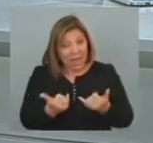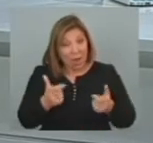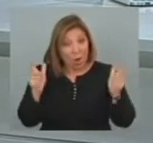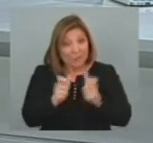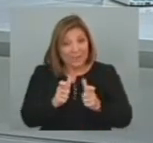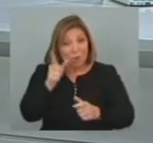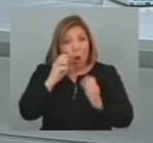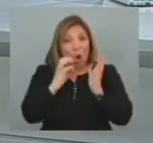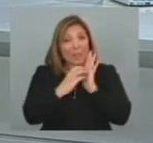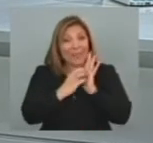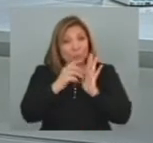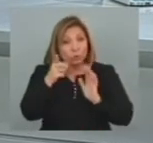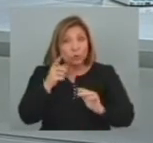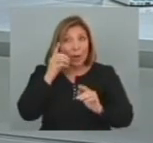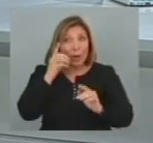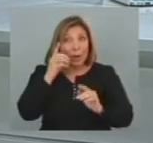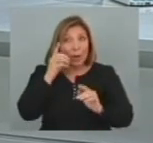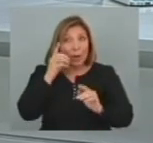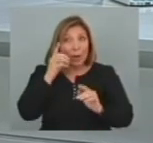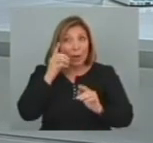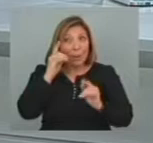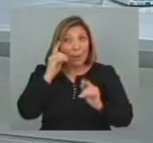la comisión De constitución Para explicar